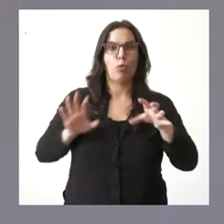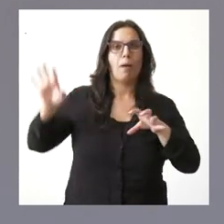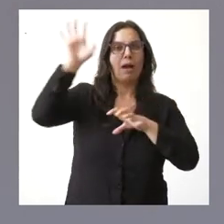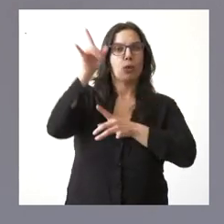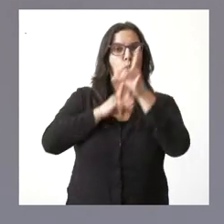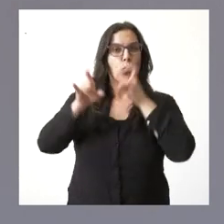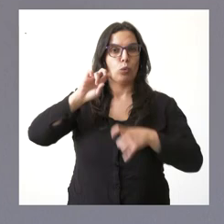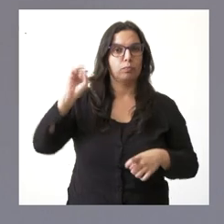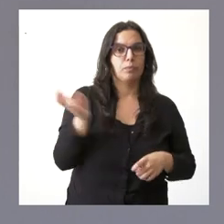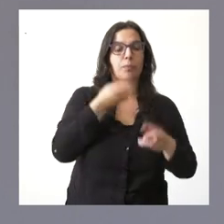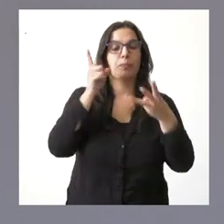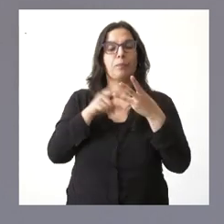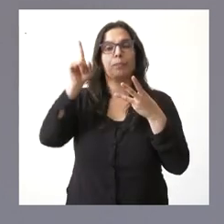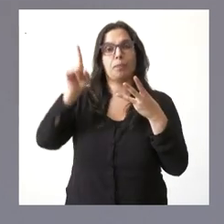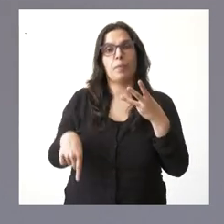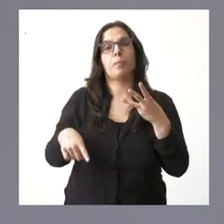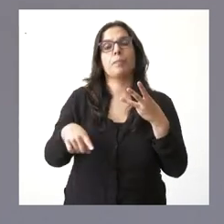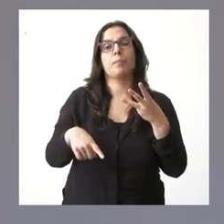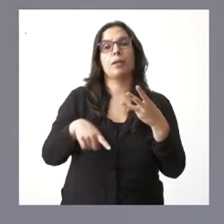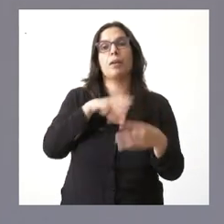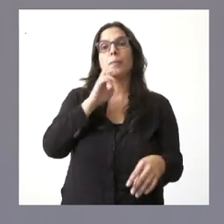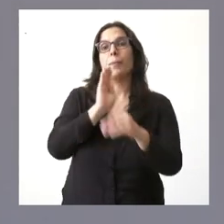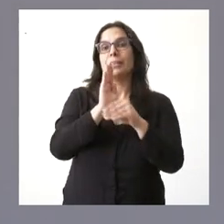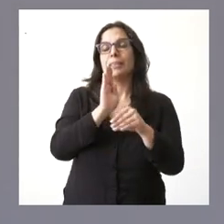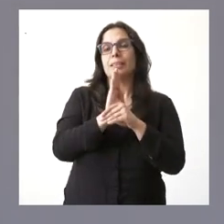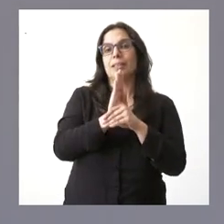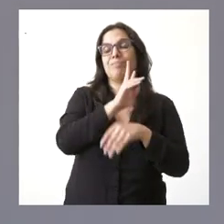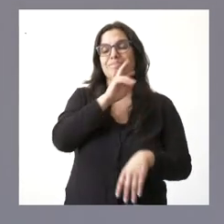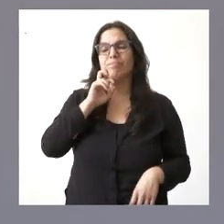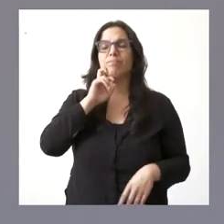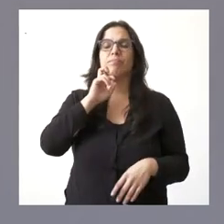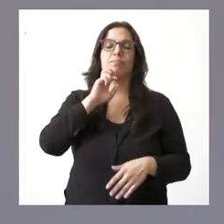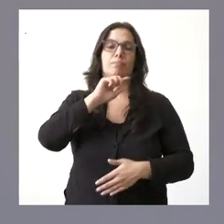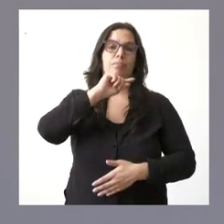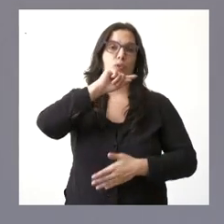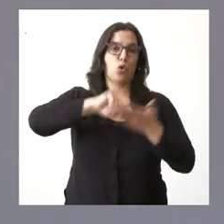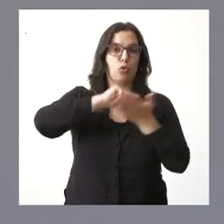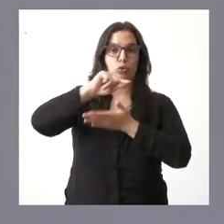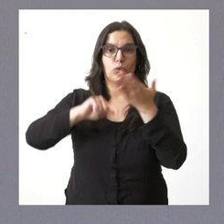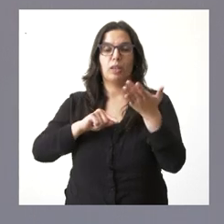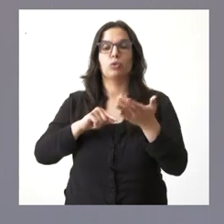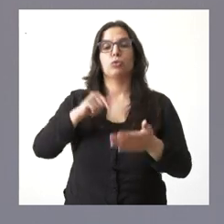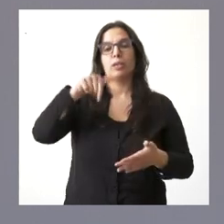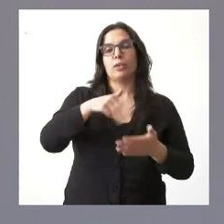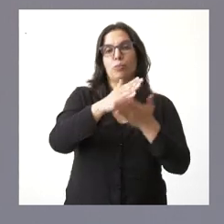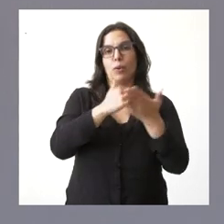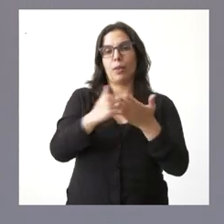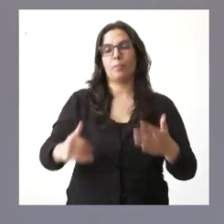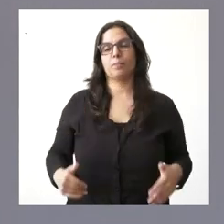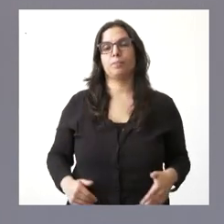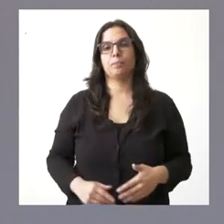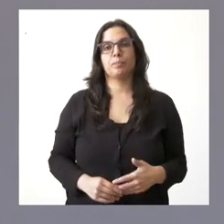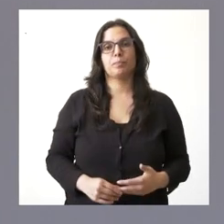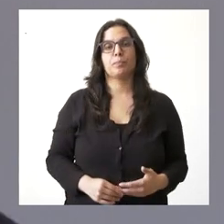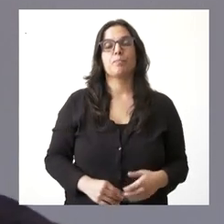finalmente, el hecho de mantenimiento de puestos de trabajo y de empleo en la comunidad autónoma. Hemos